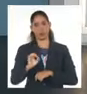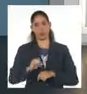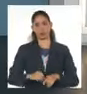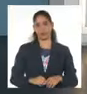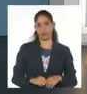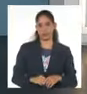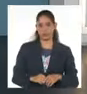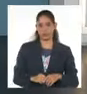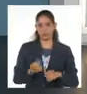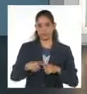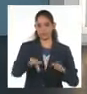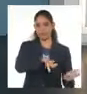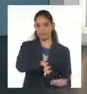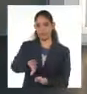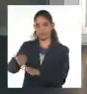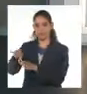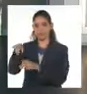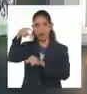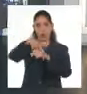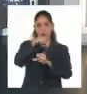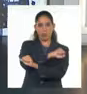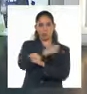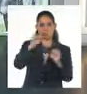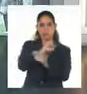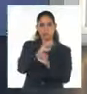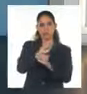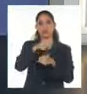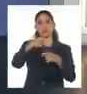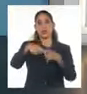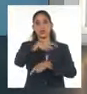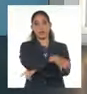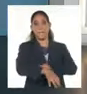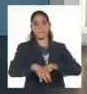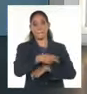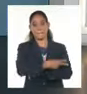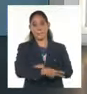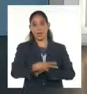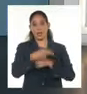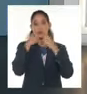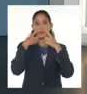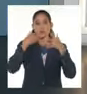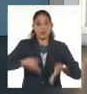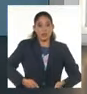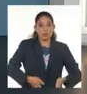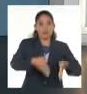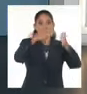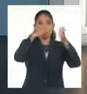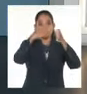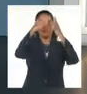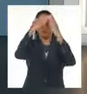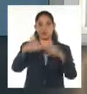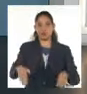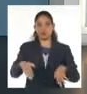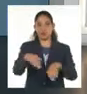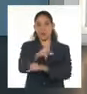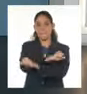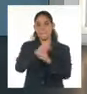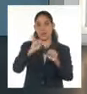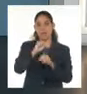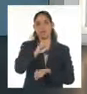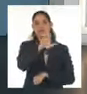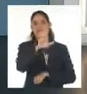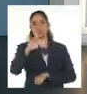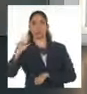el bombardeo israelí contra un edificio residencial en el suburbio sur de beirut dejó hasta el momento un saldo de 51 personas